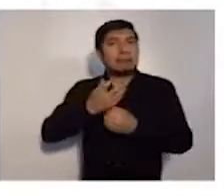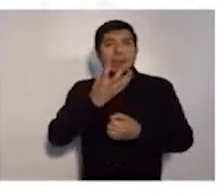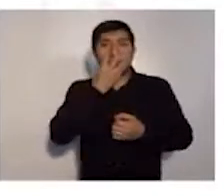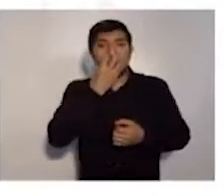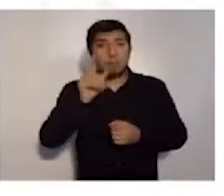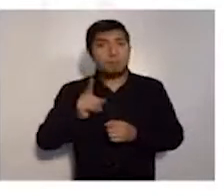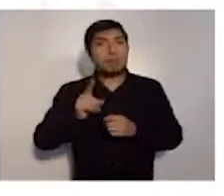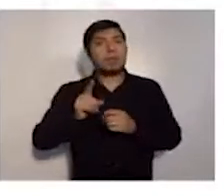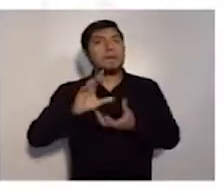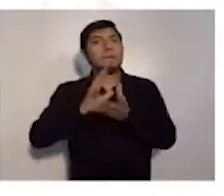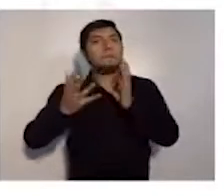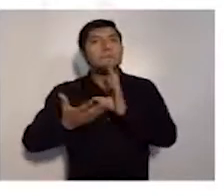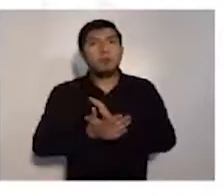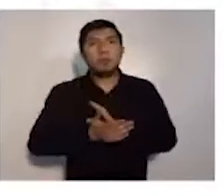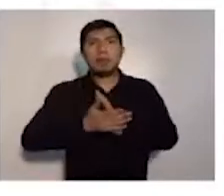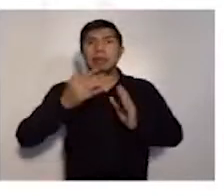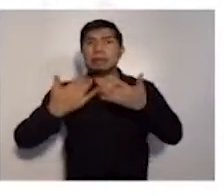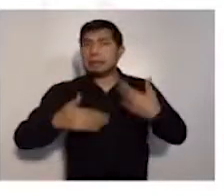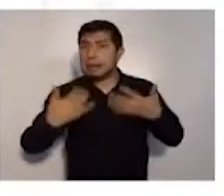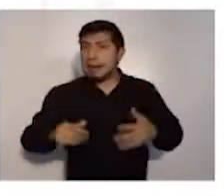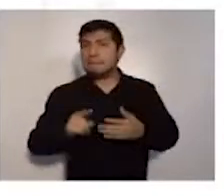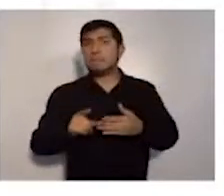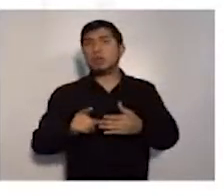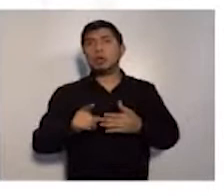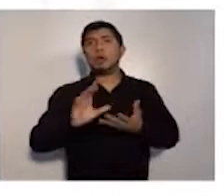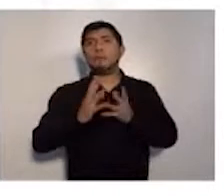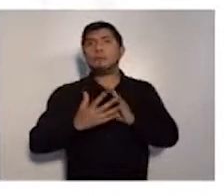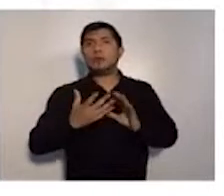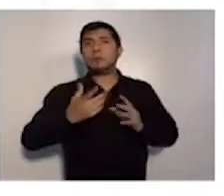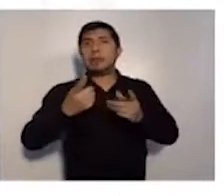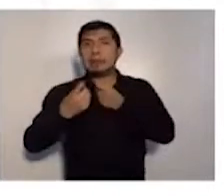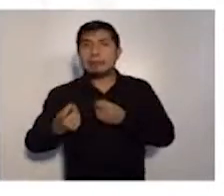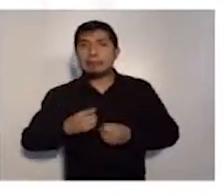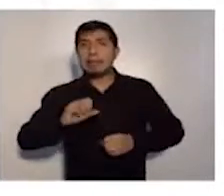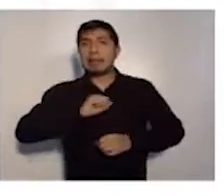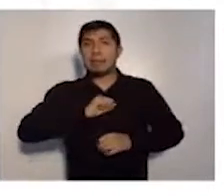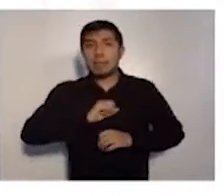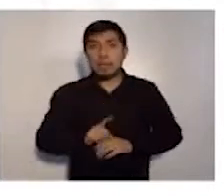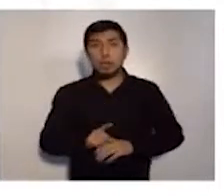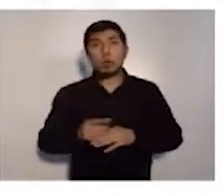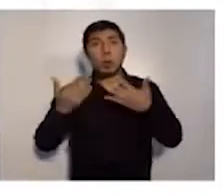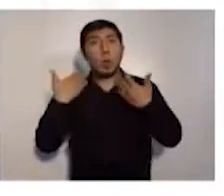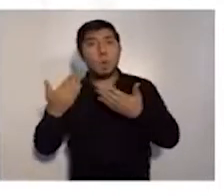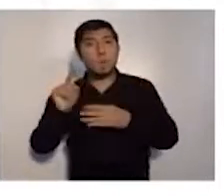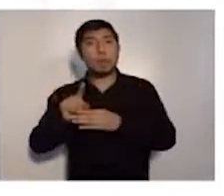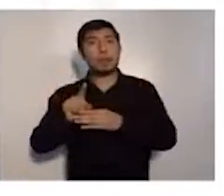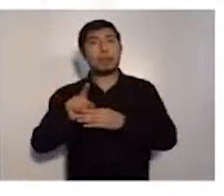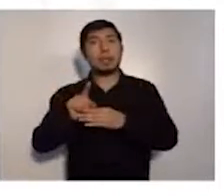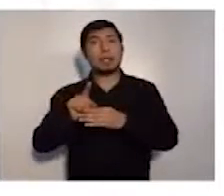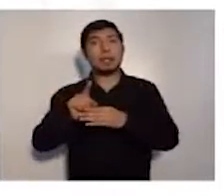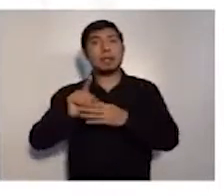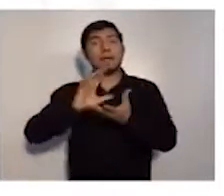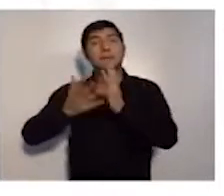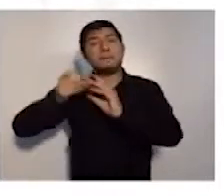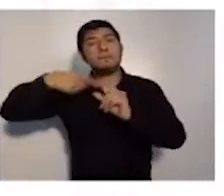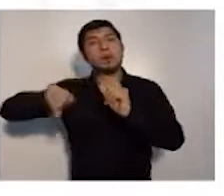que sea moderado o grave en pacientes respiratorios, que puede ser sospechoso o ya confirmado de